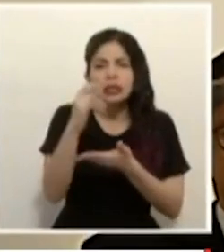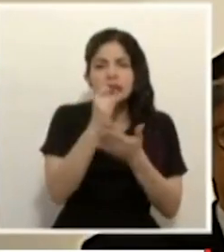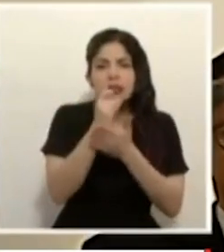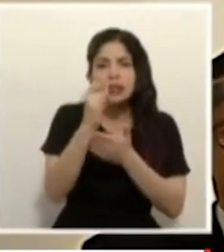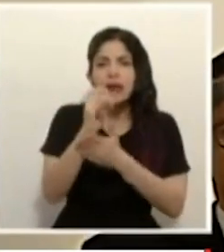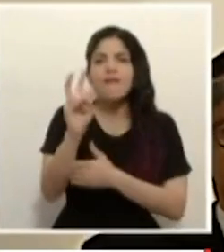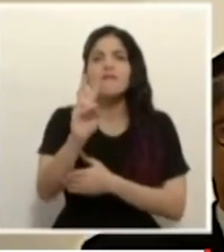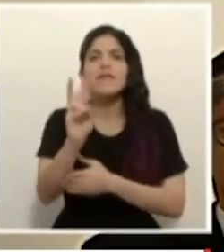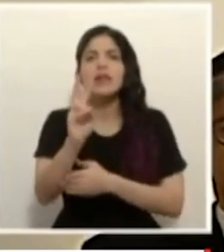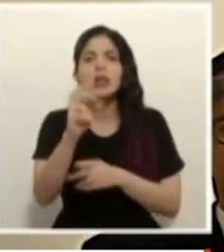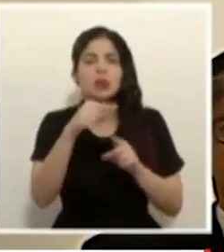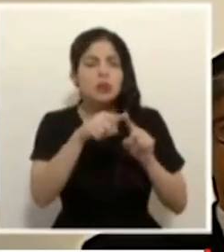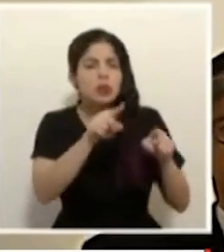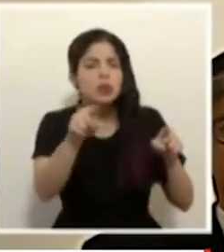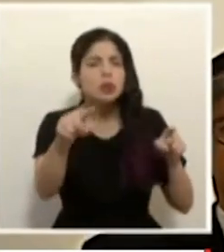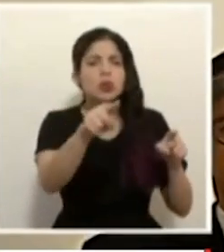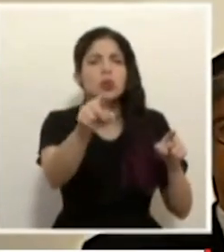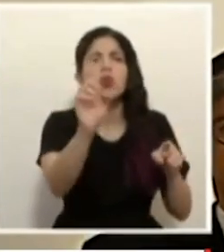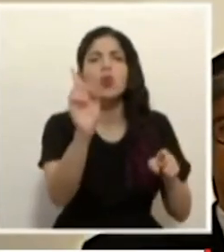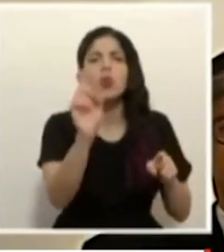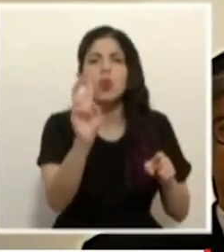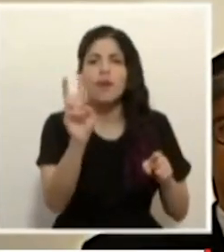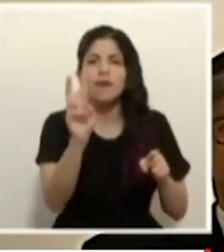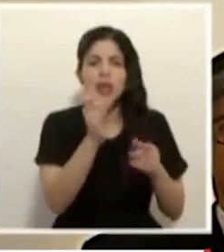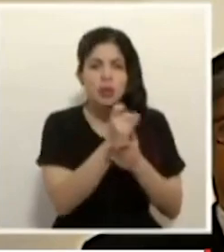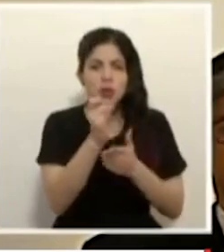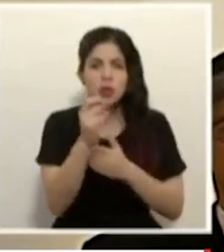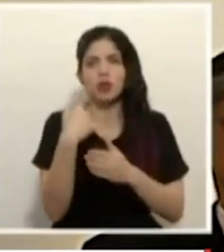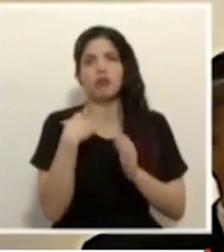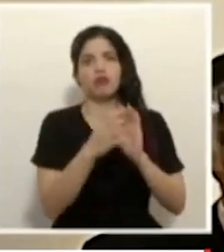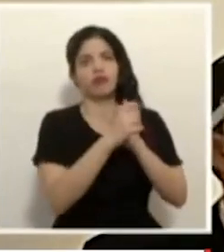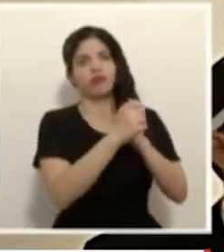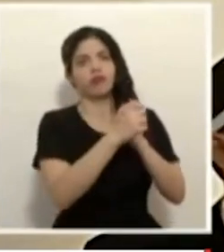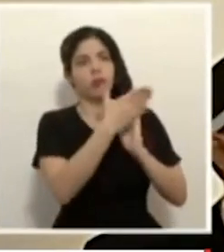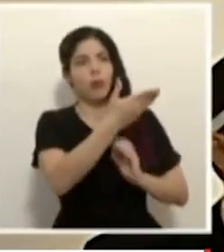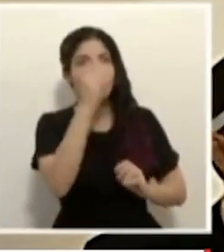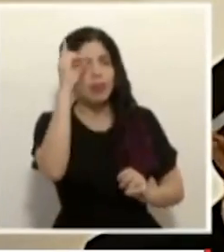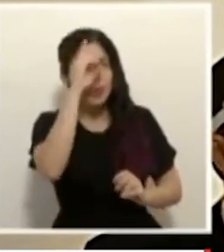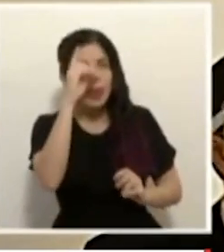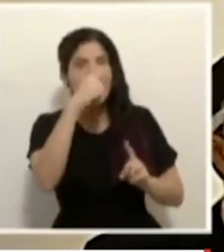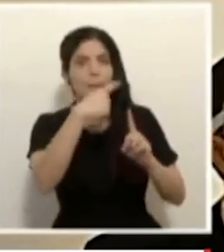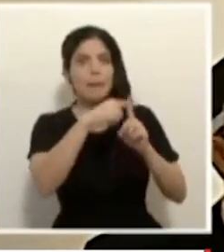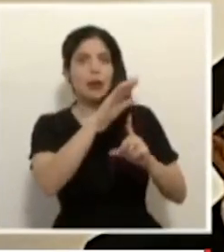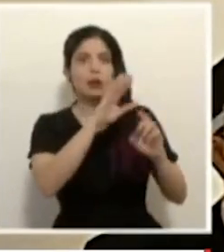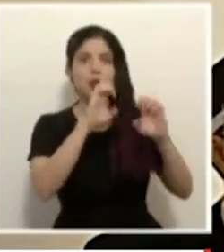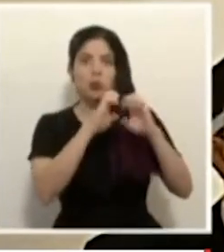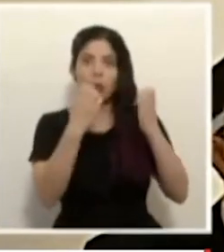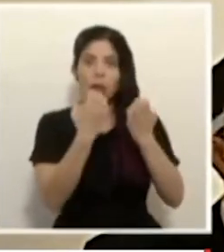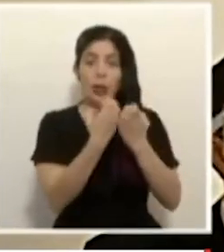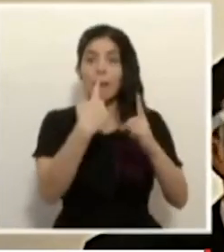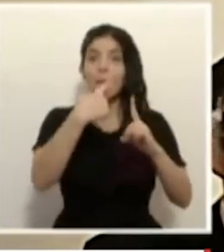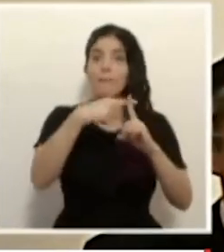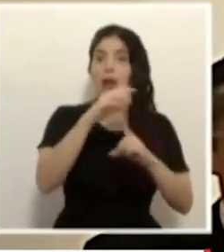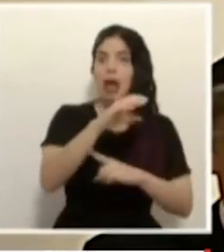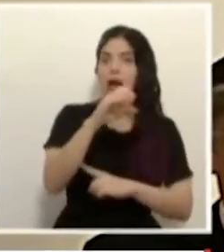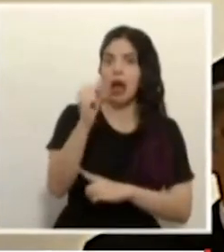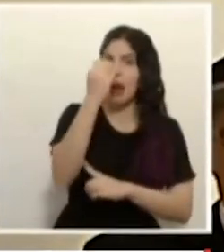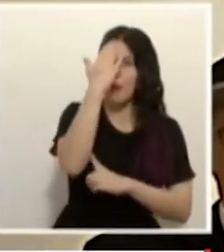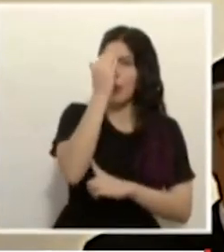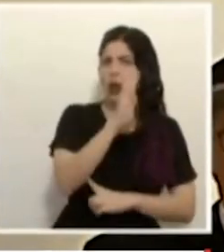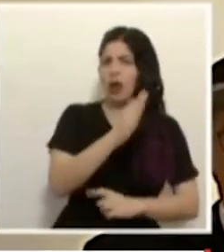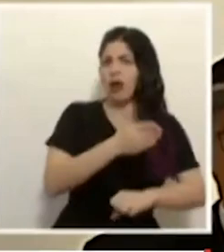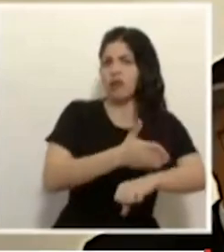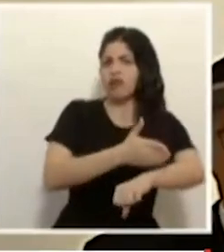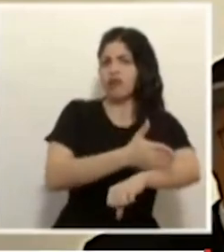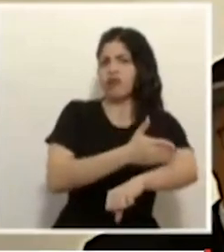del virus. Quiero felicitar a don Daniel, su equipo, también a la caja, porque ha habido avances importantes en esa materia. Aún